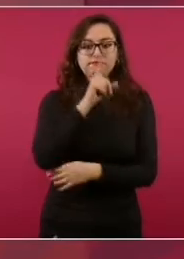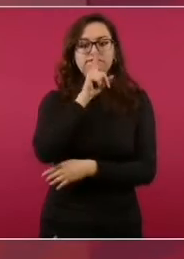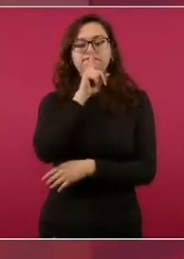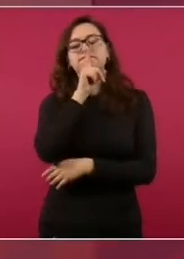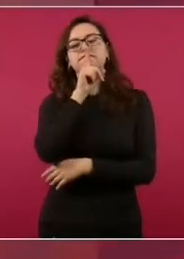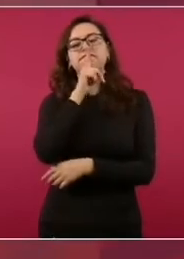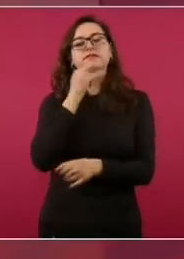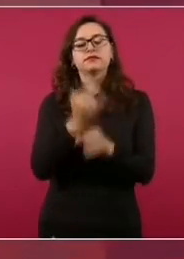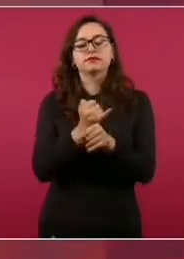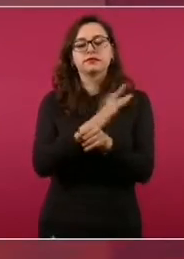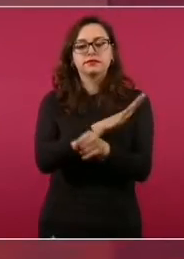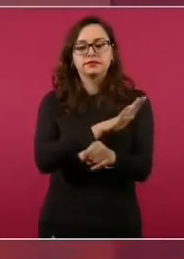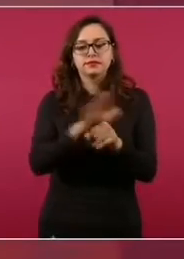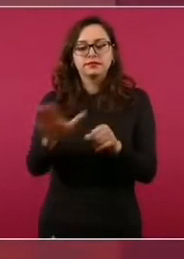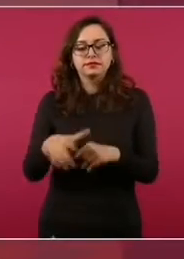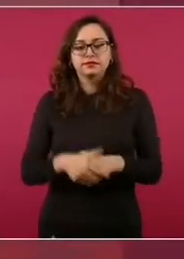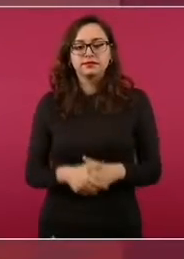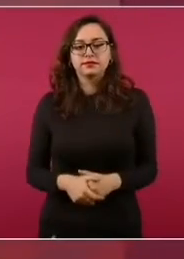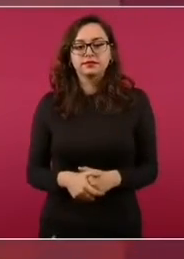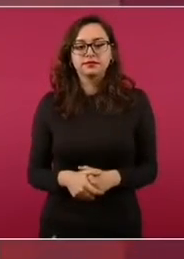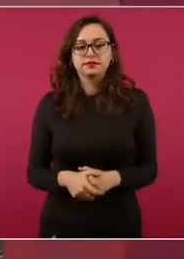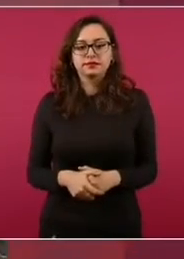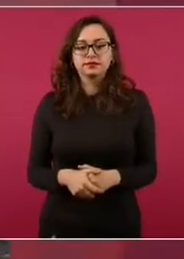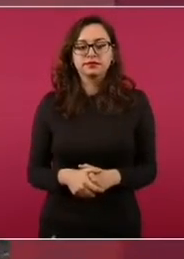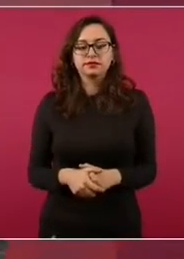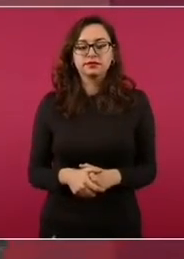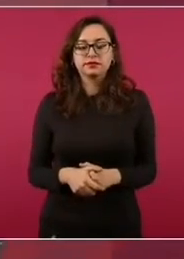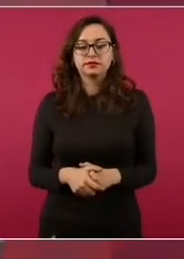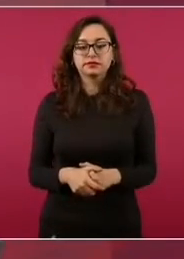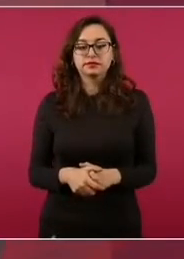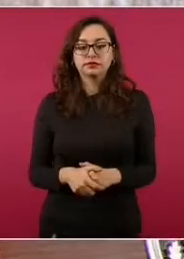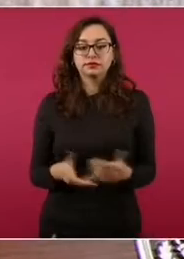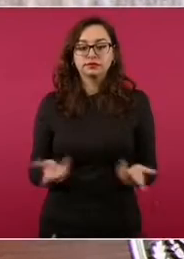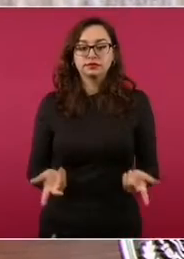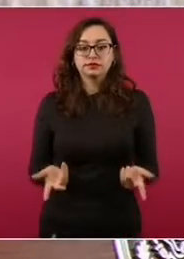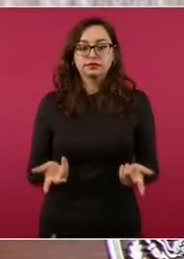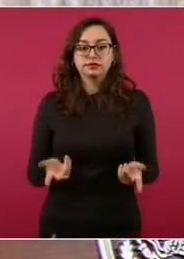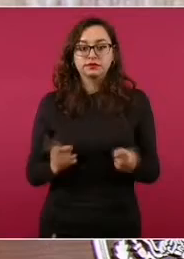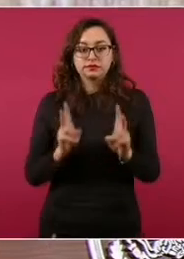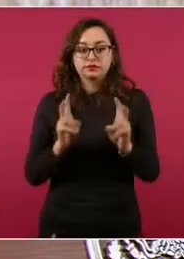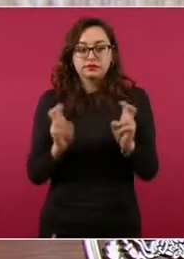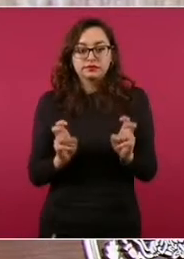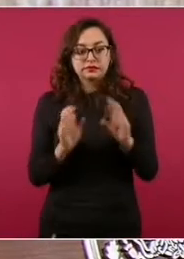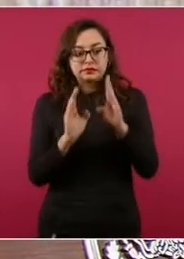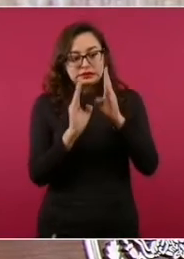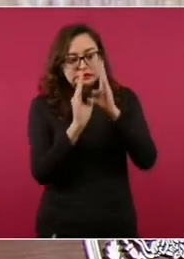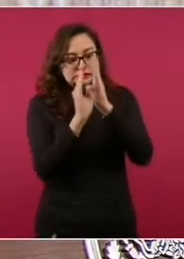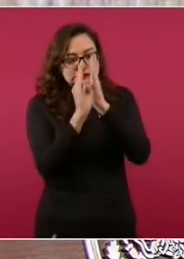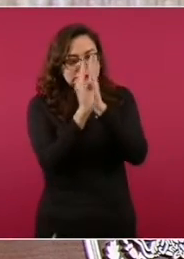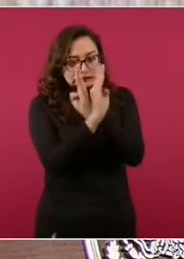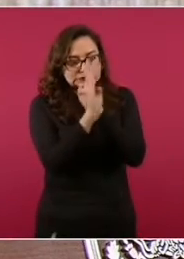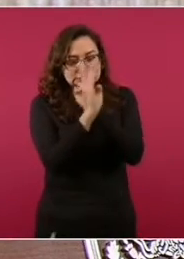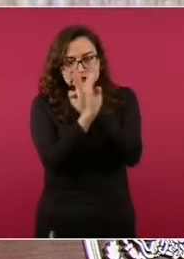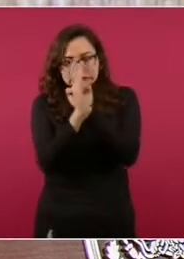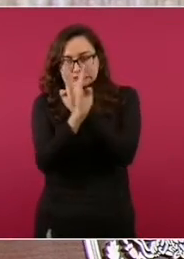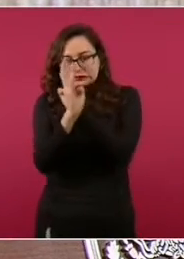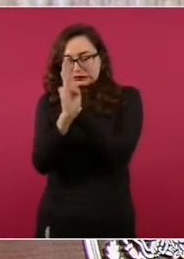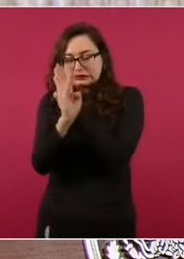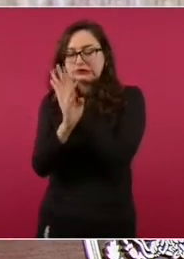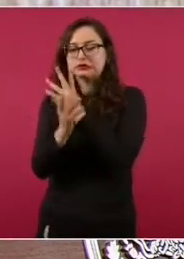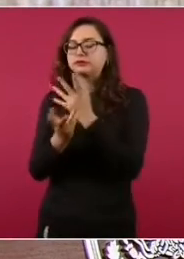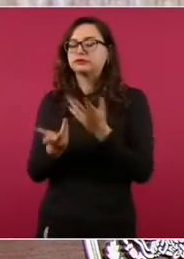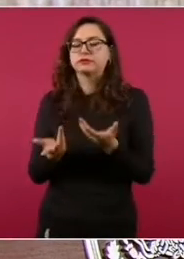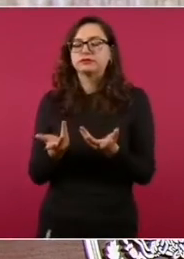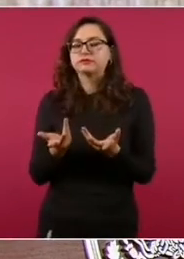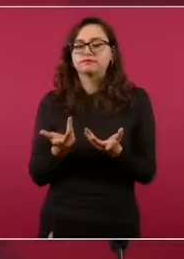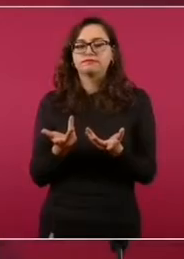los espías, las colas para